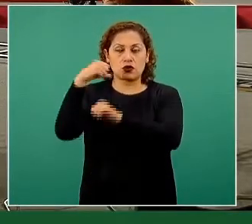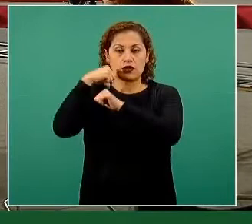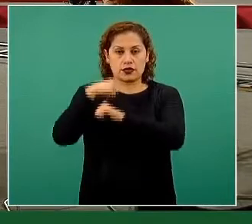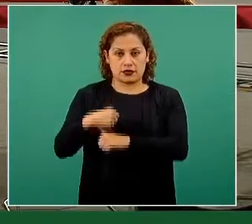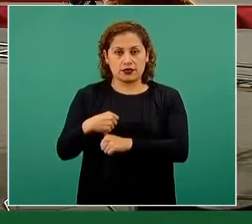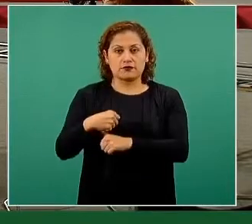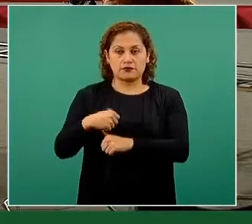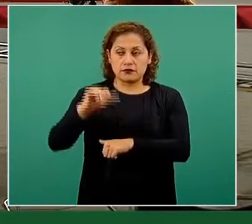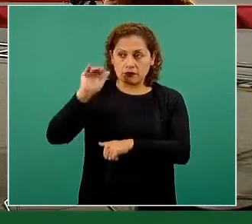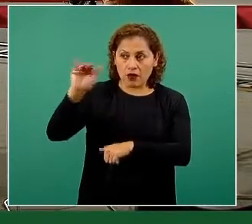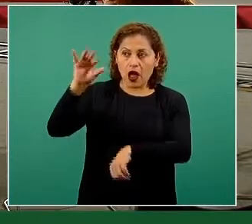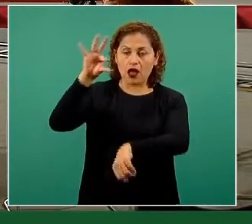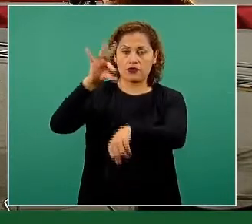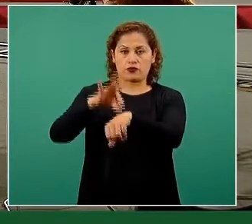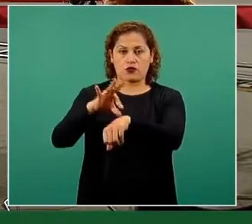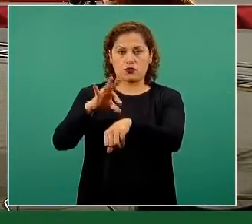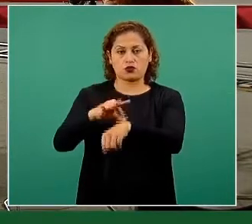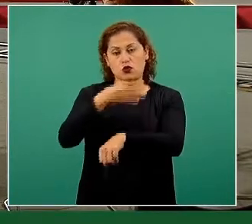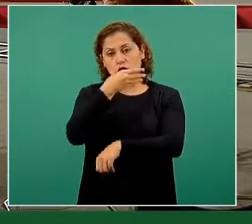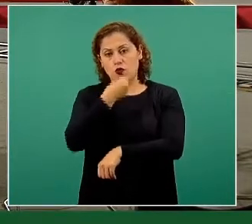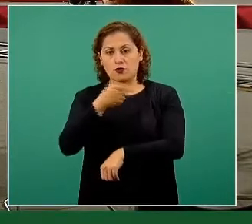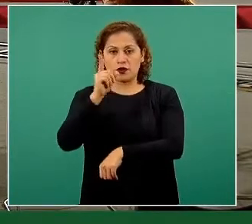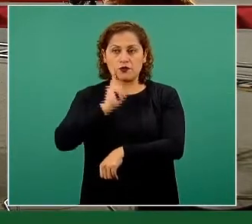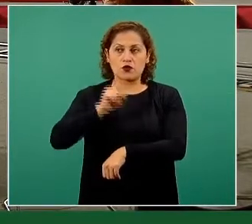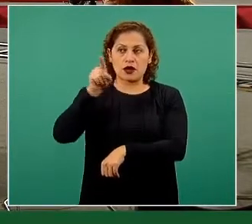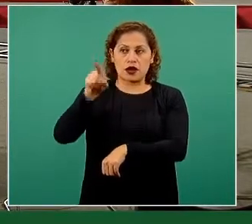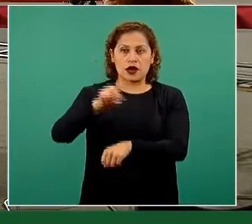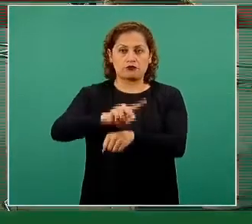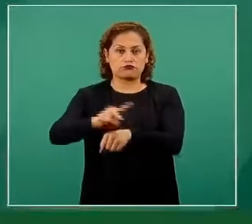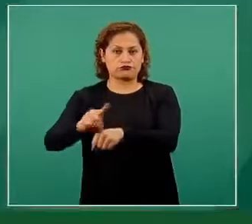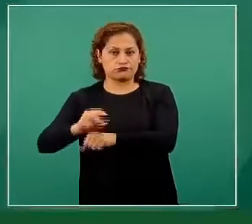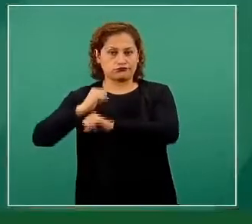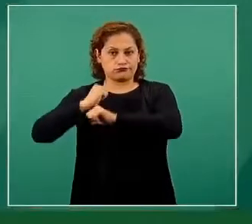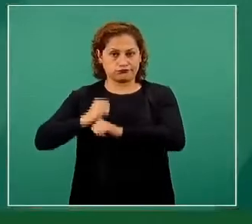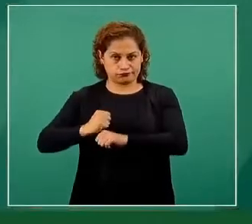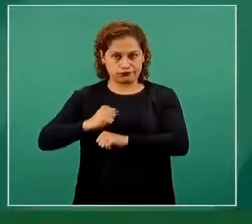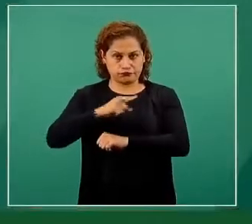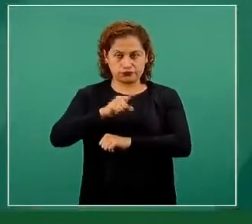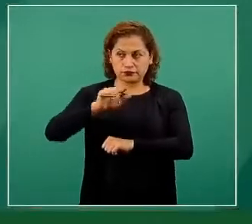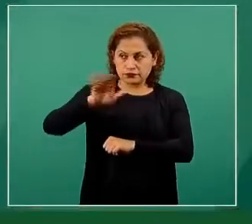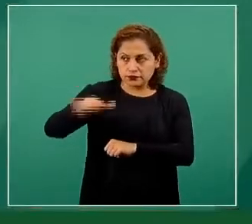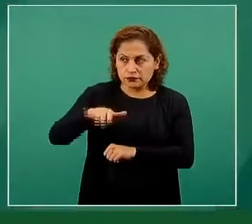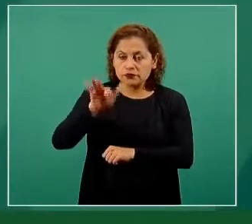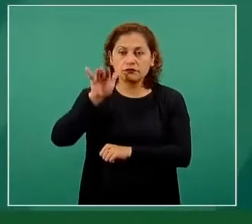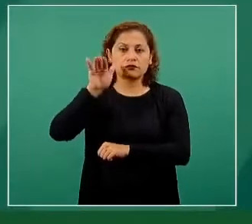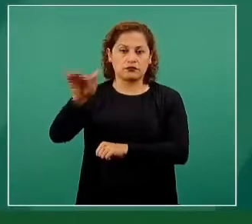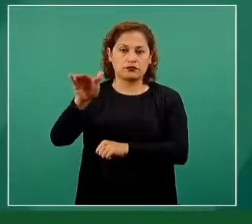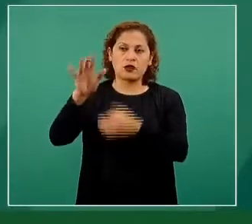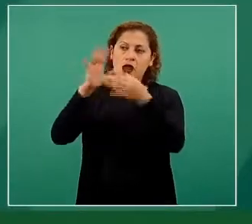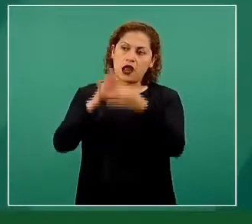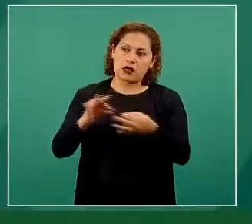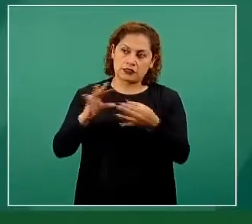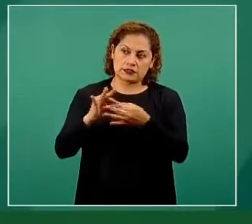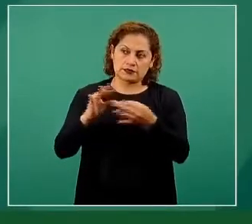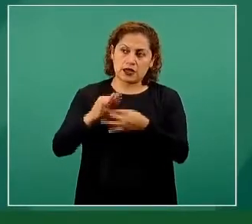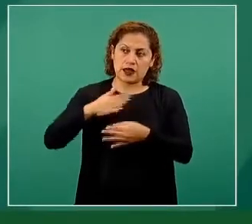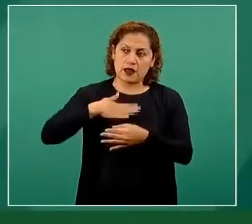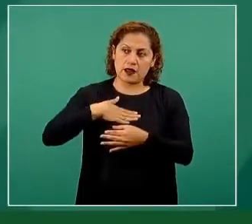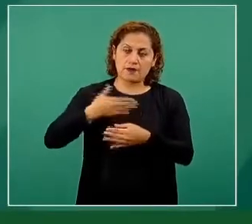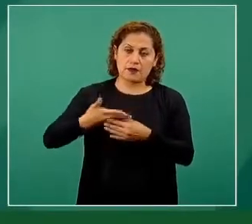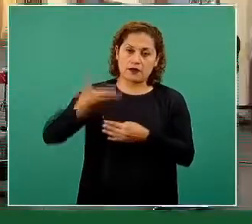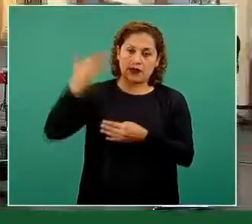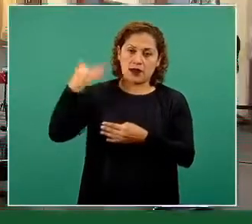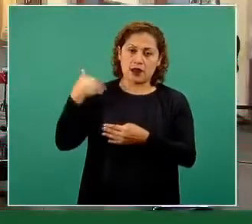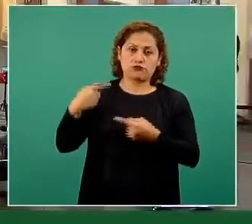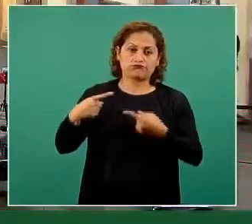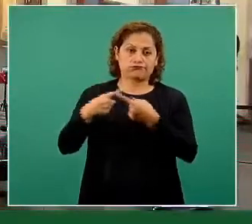el médico, la médica que está a cargo de la supervisión, y comente los detalles de su historia médica en ese